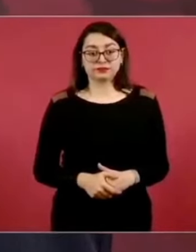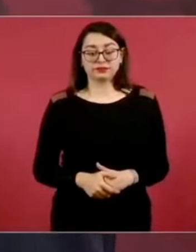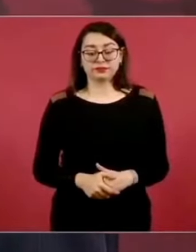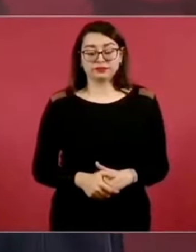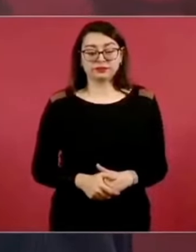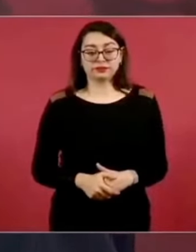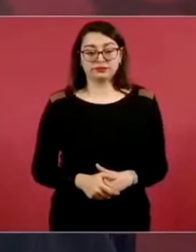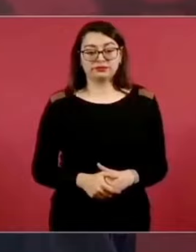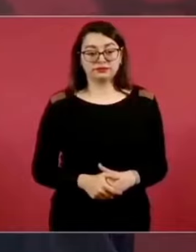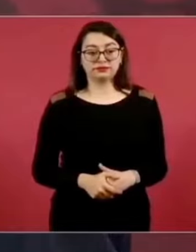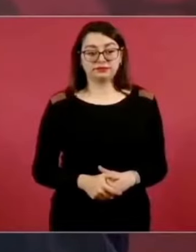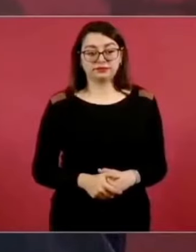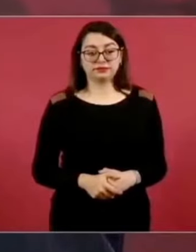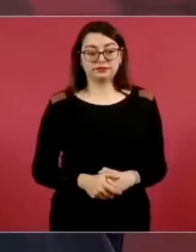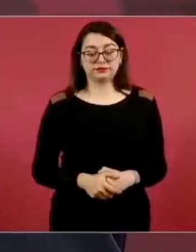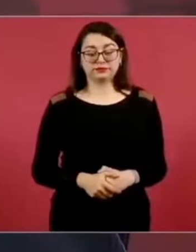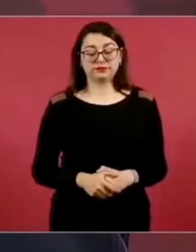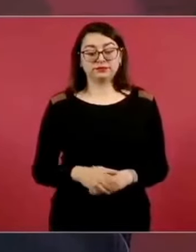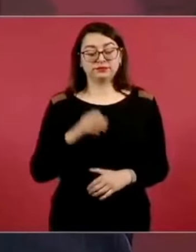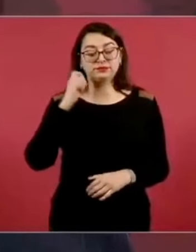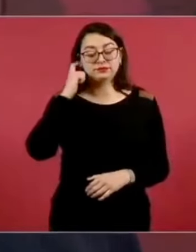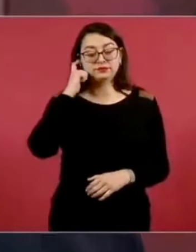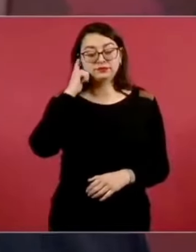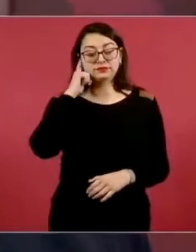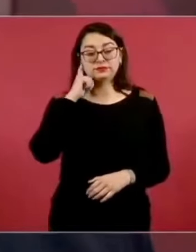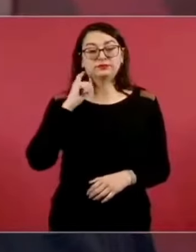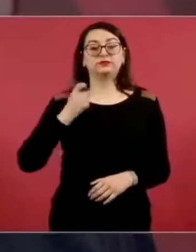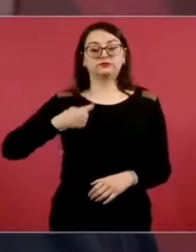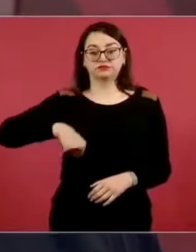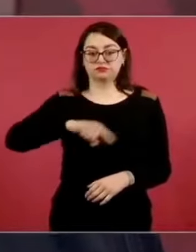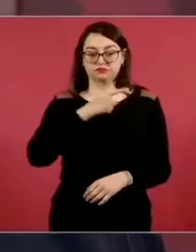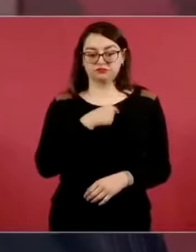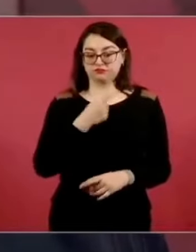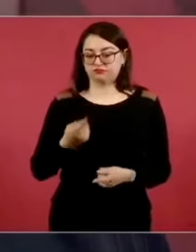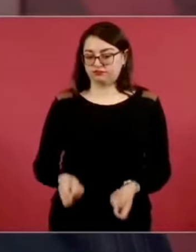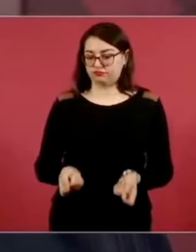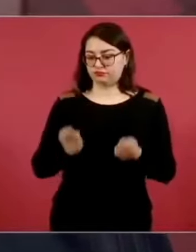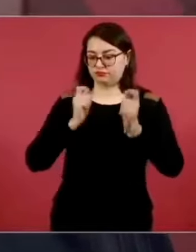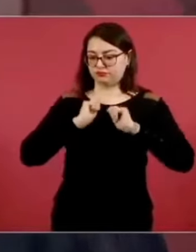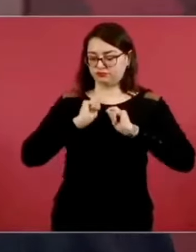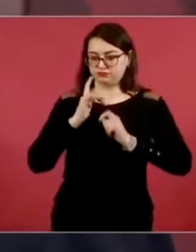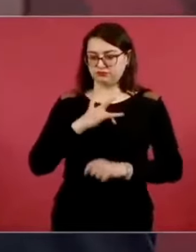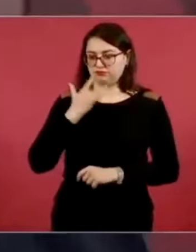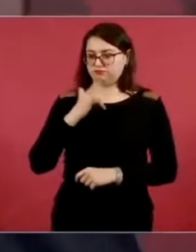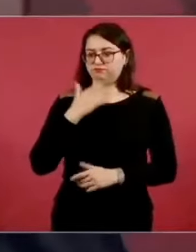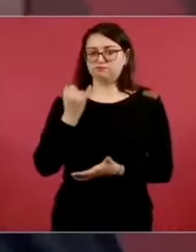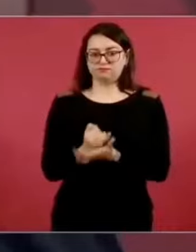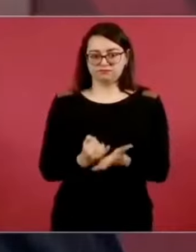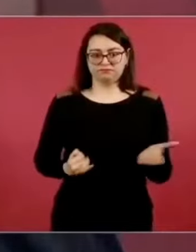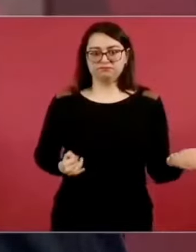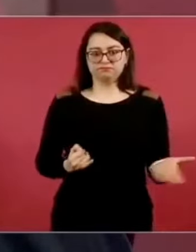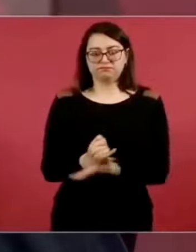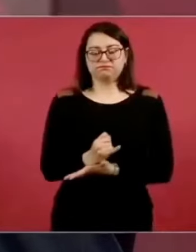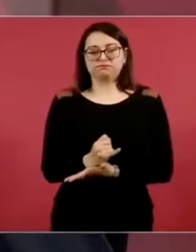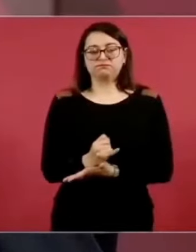Nosotros estamos aquí por convicción. si fuese por dinero,